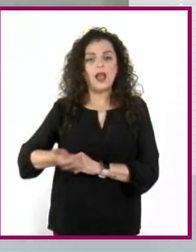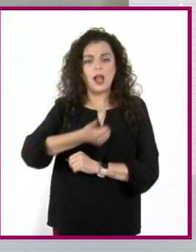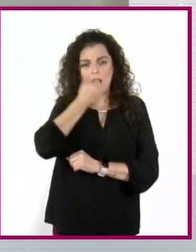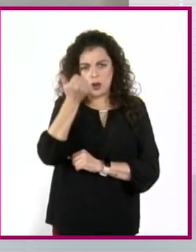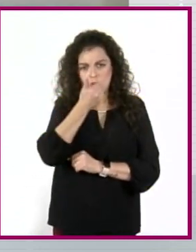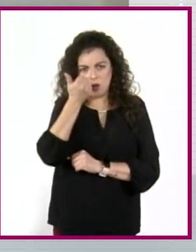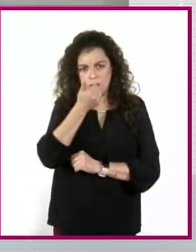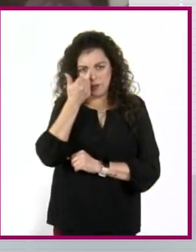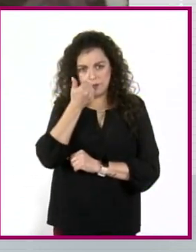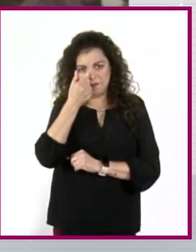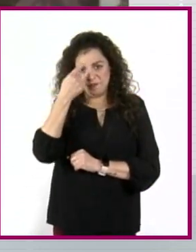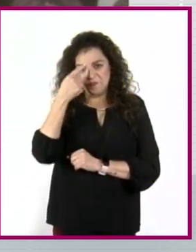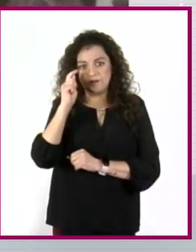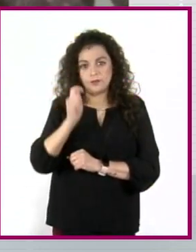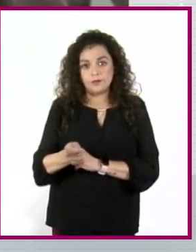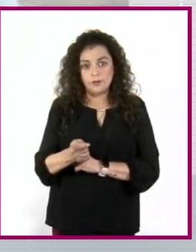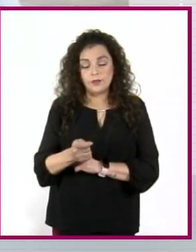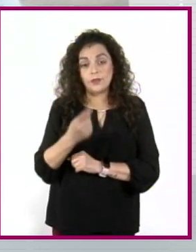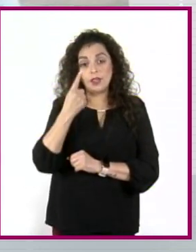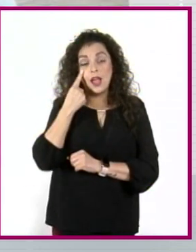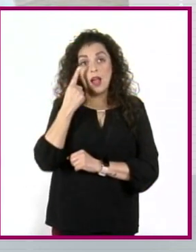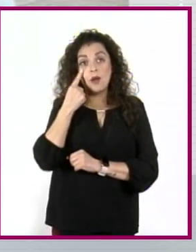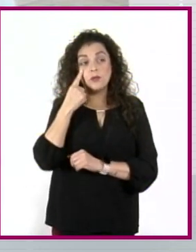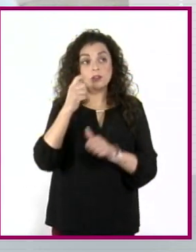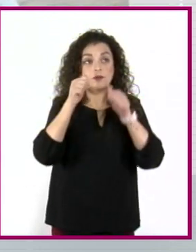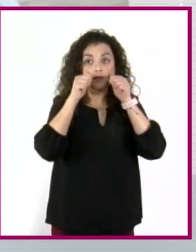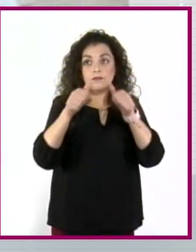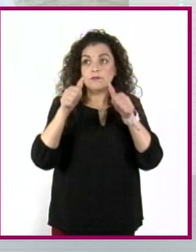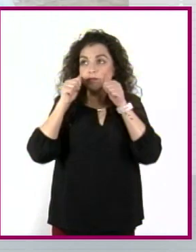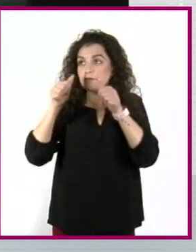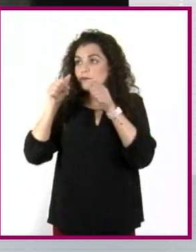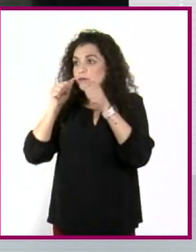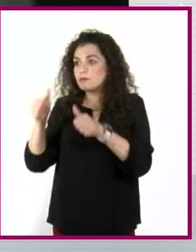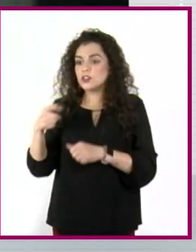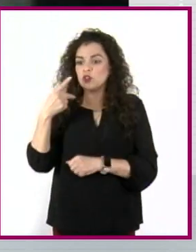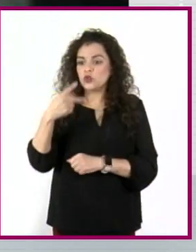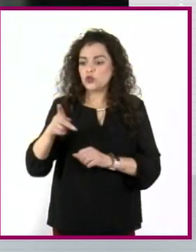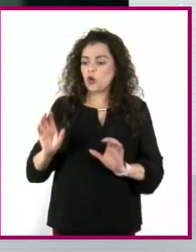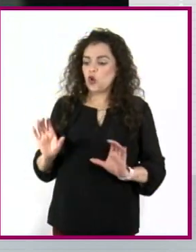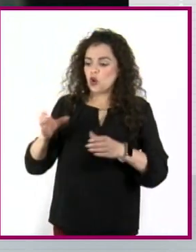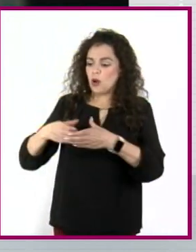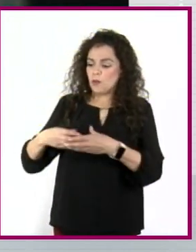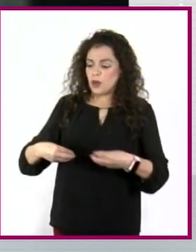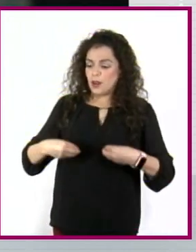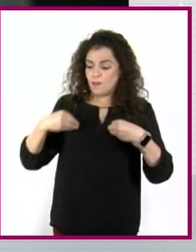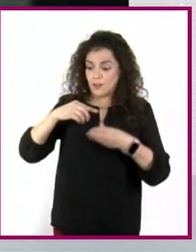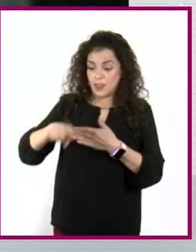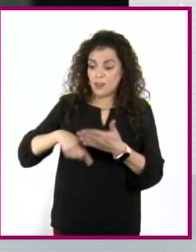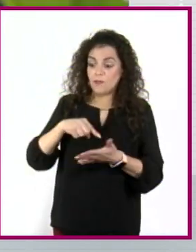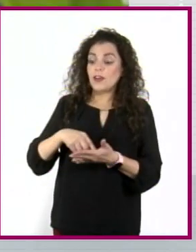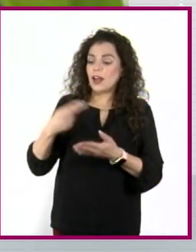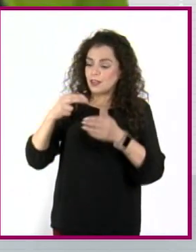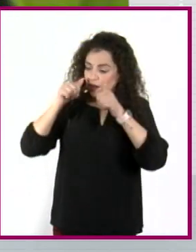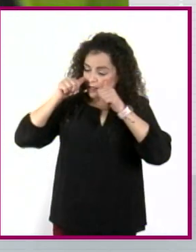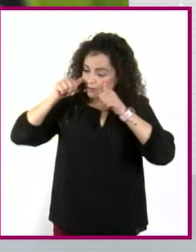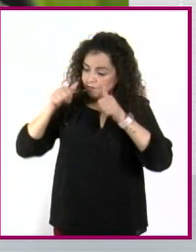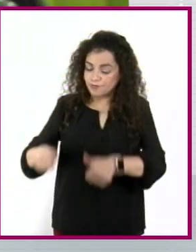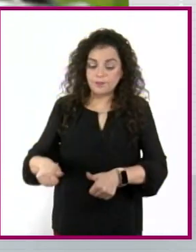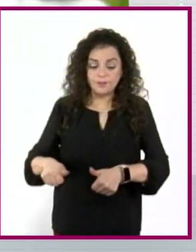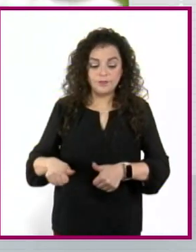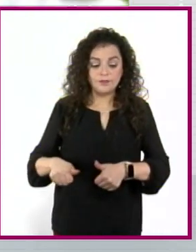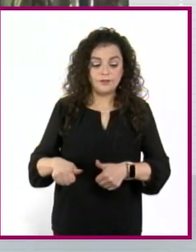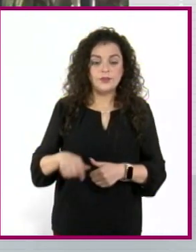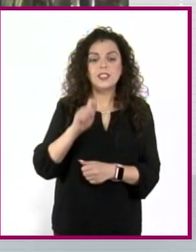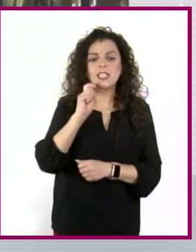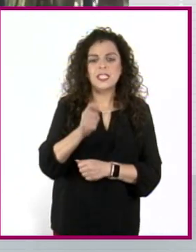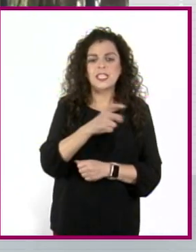para que estén atentos a todo lo que tiene que ver con su comunidad. Y en principio de lo que se trata